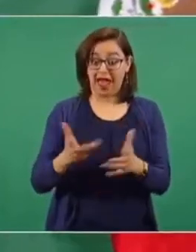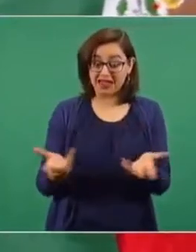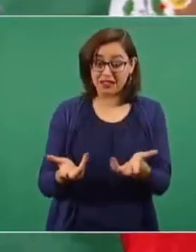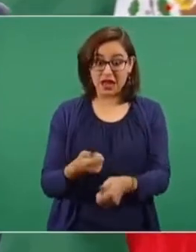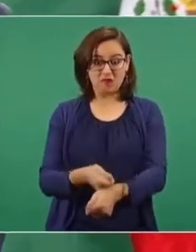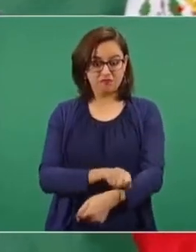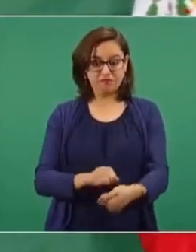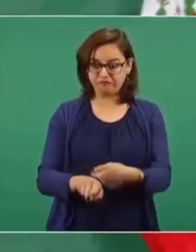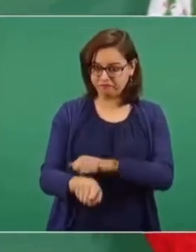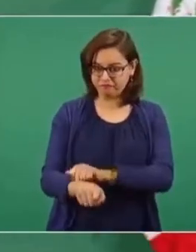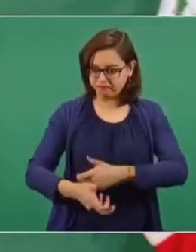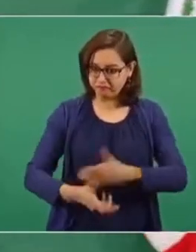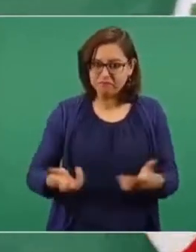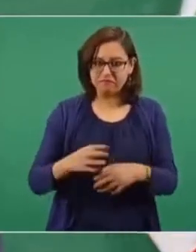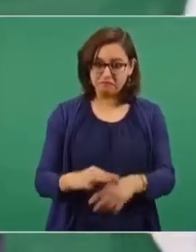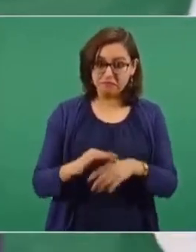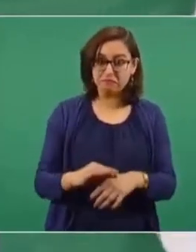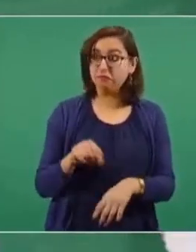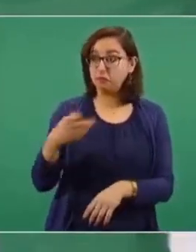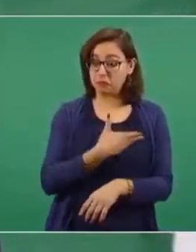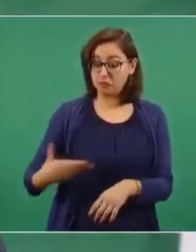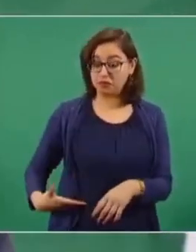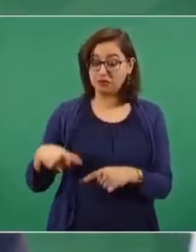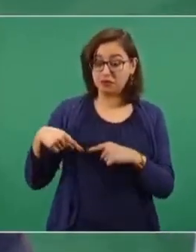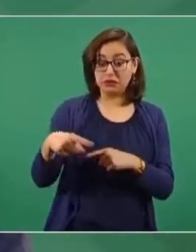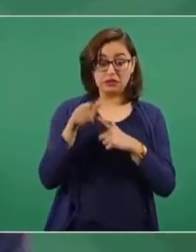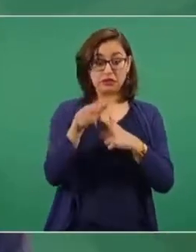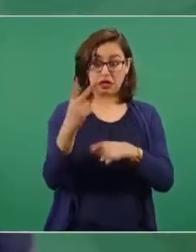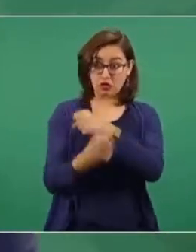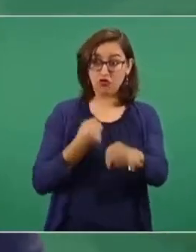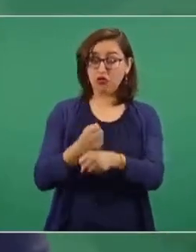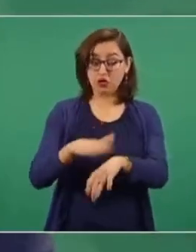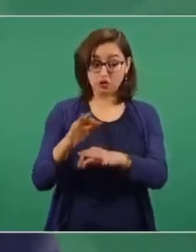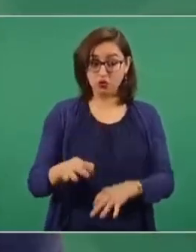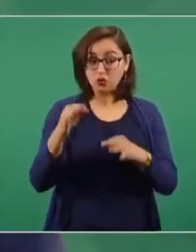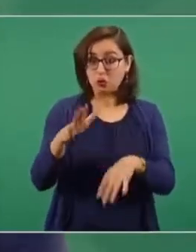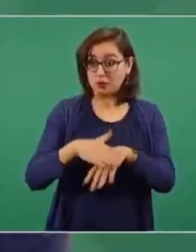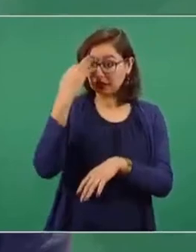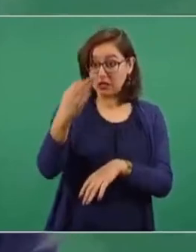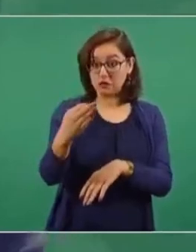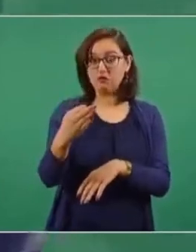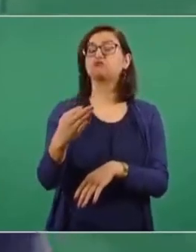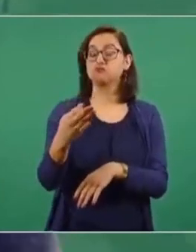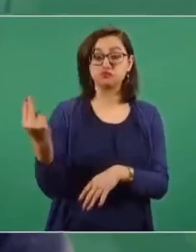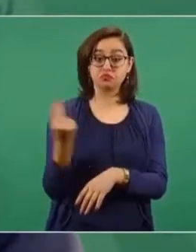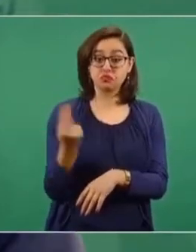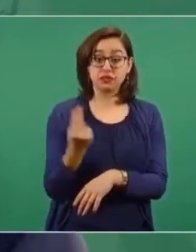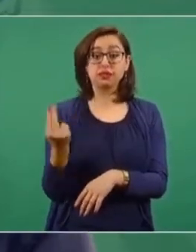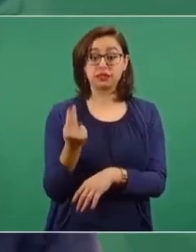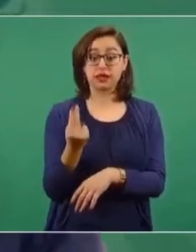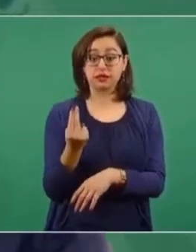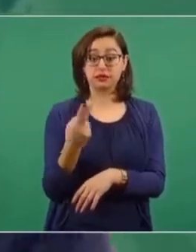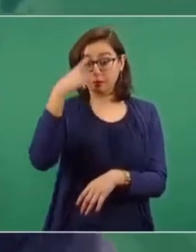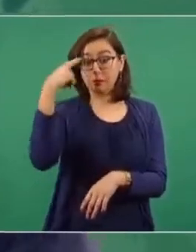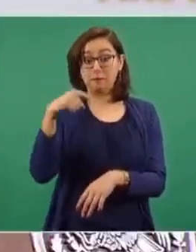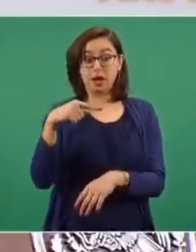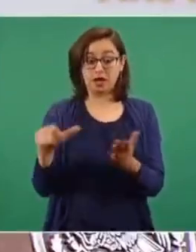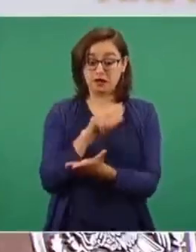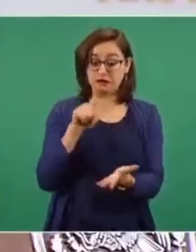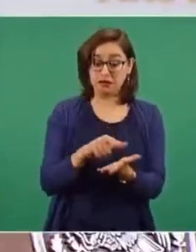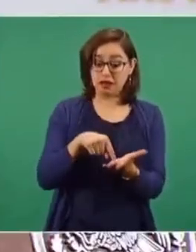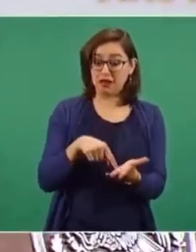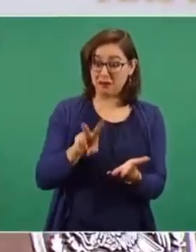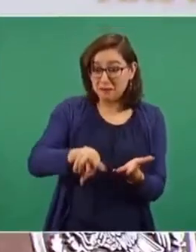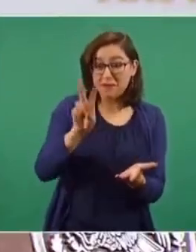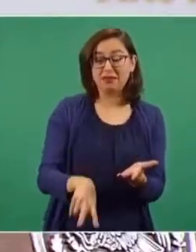que el actual presidente continúe dos años más, porque es garantía de que esos